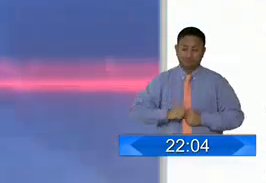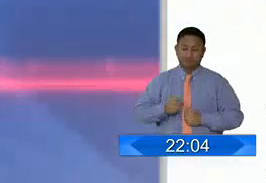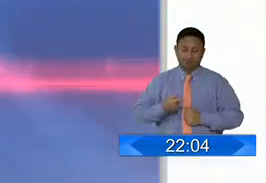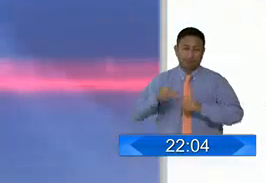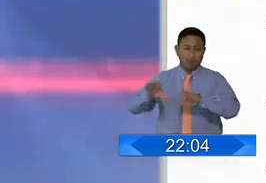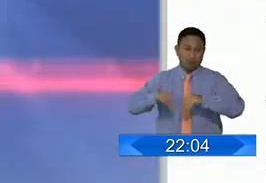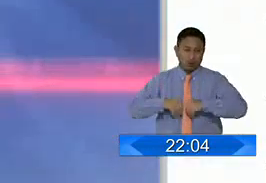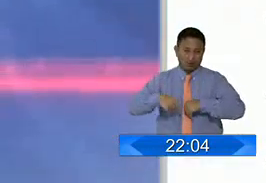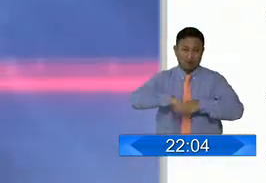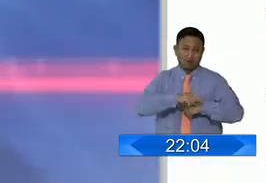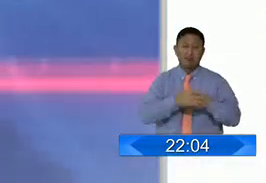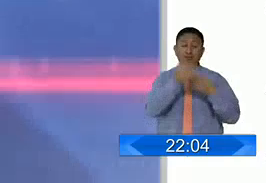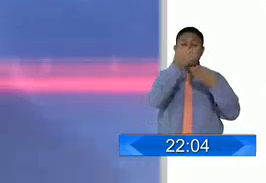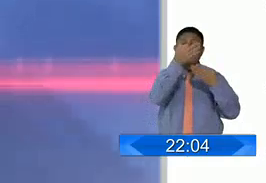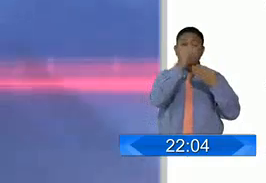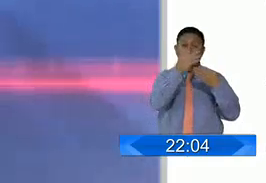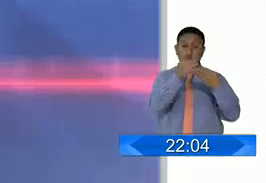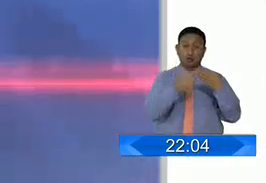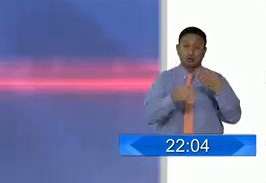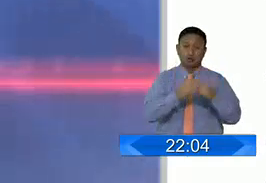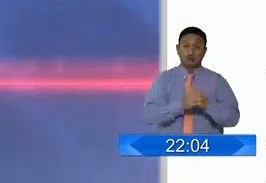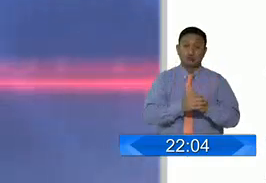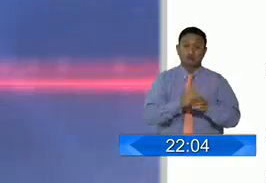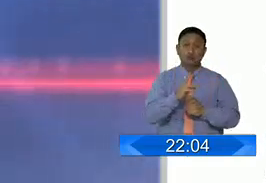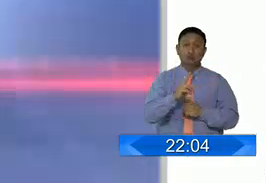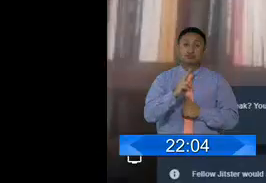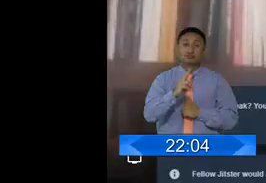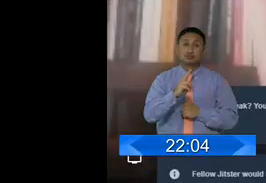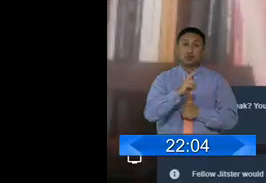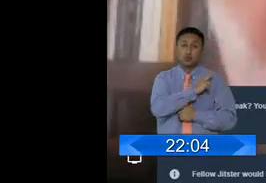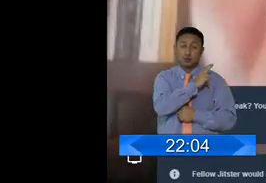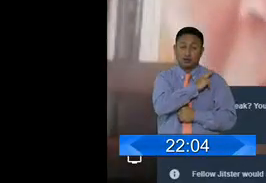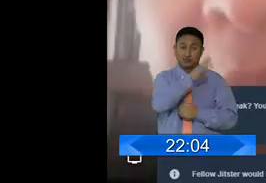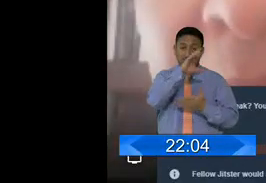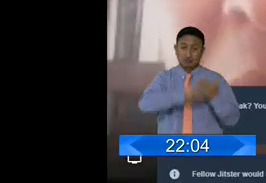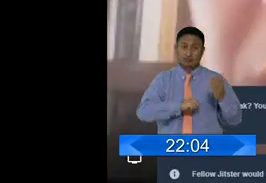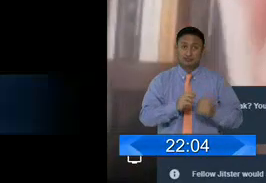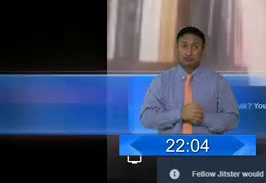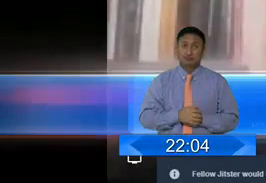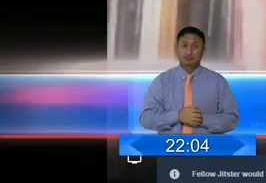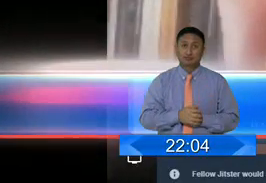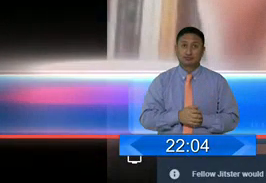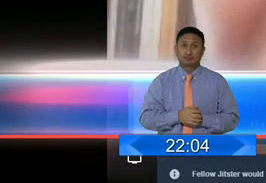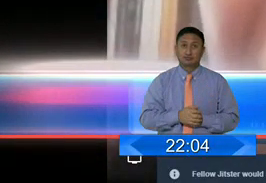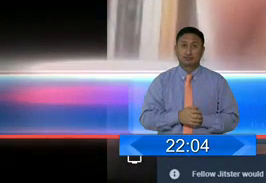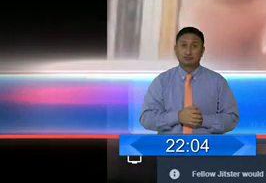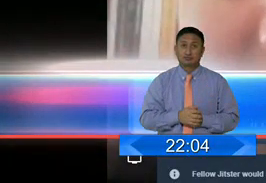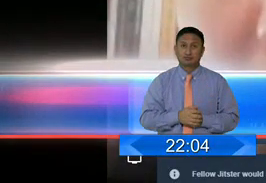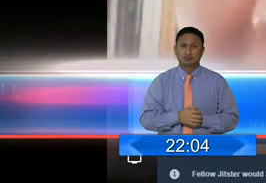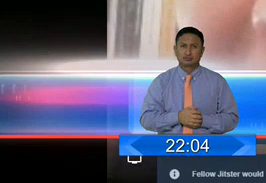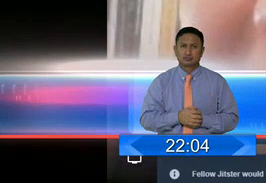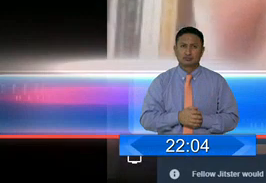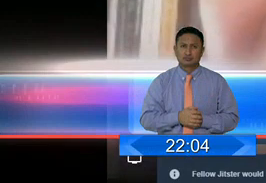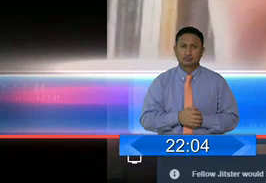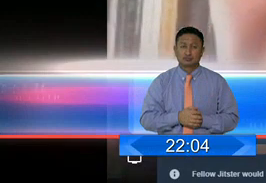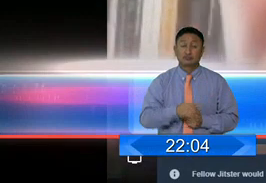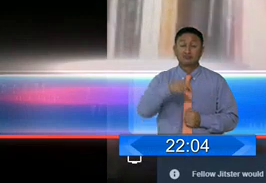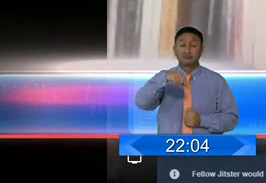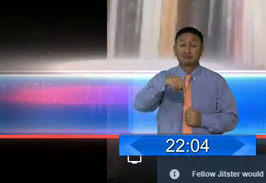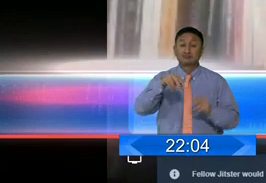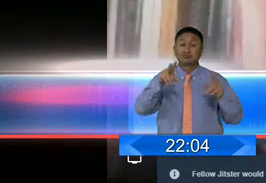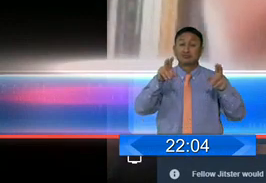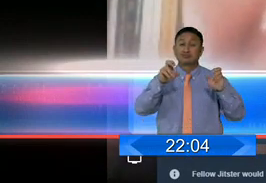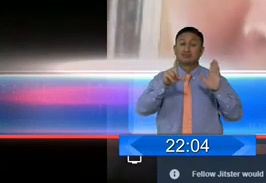enrecortes en el presupuesto de la educación superior pública. Si el gobierno no la cumple, entonces hay mecanismos legales,